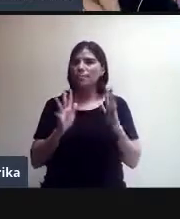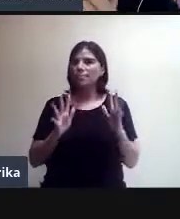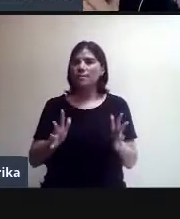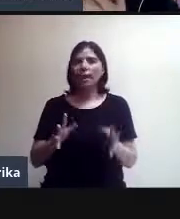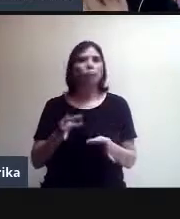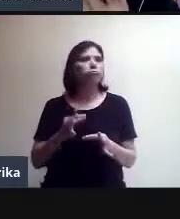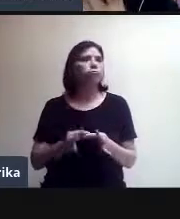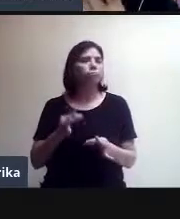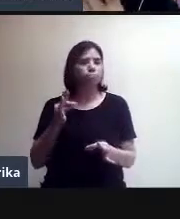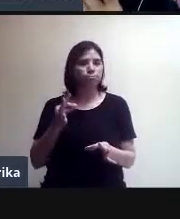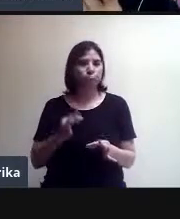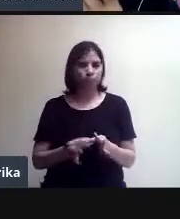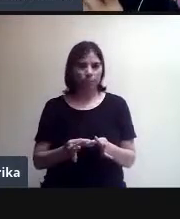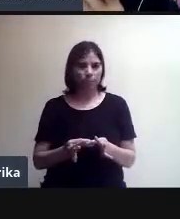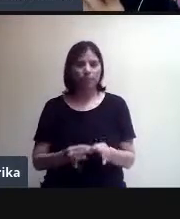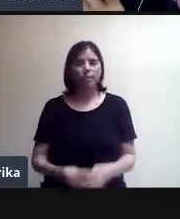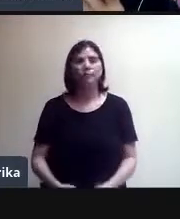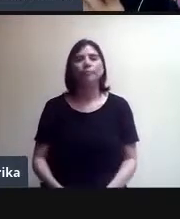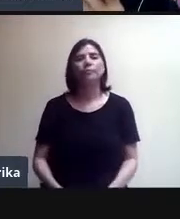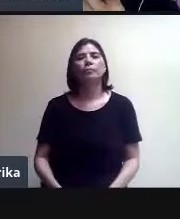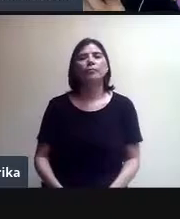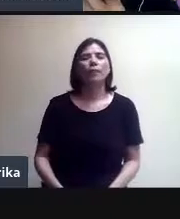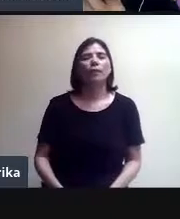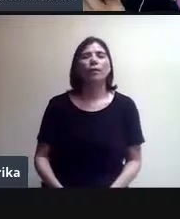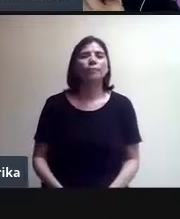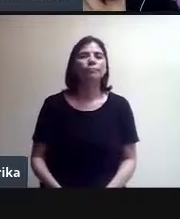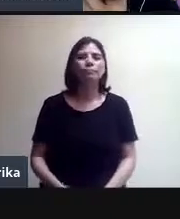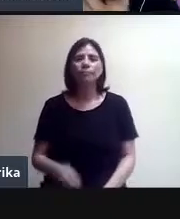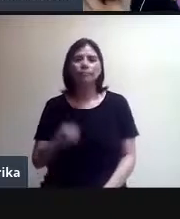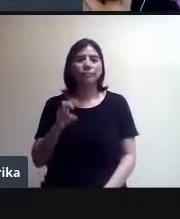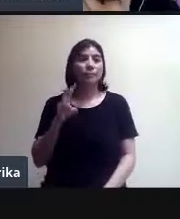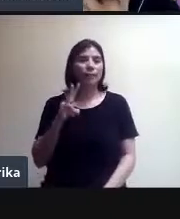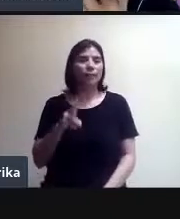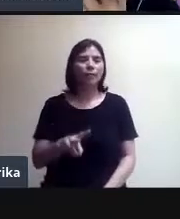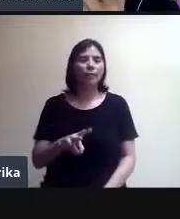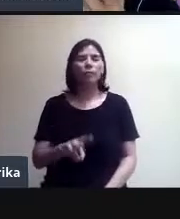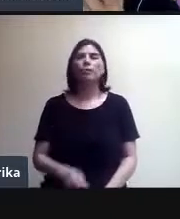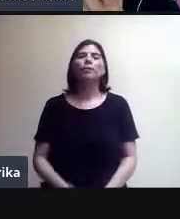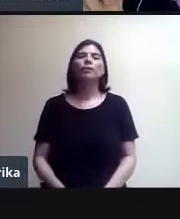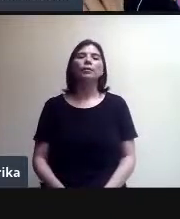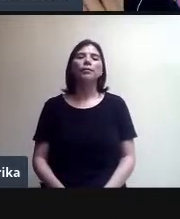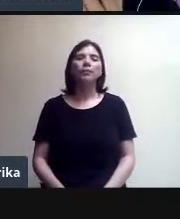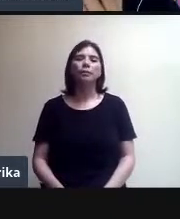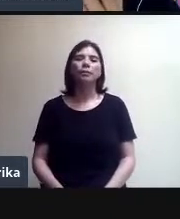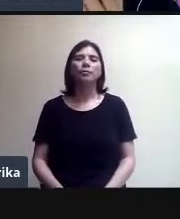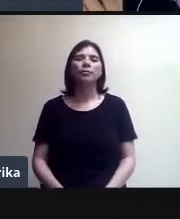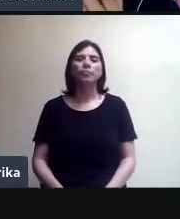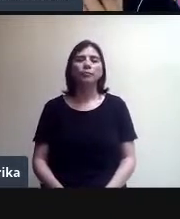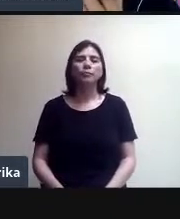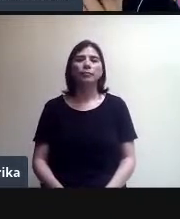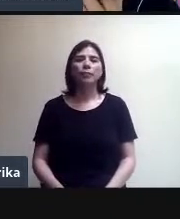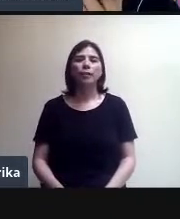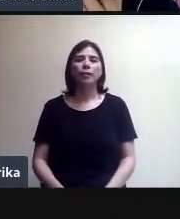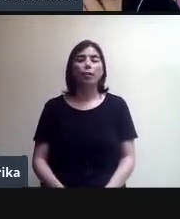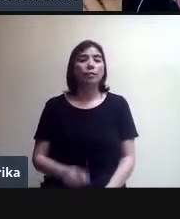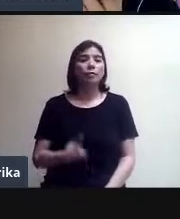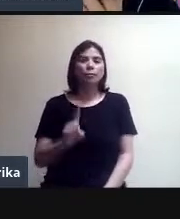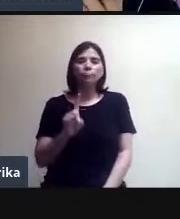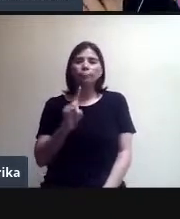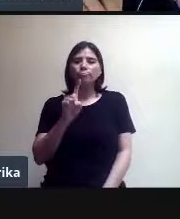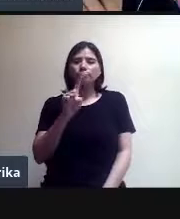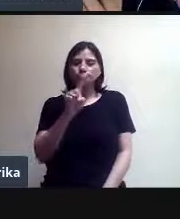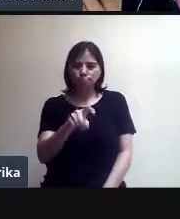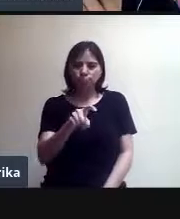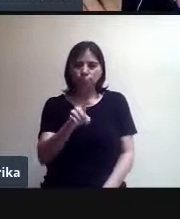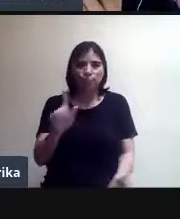me orientando por ahí. Entonces, uno le da clic en la videollamada,